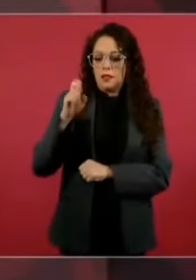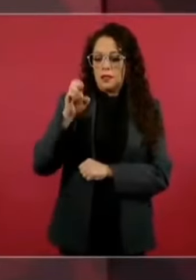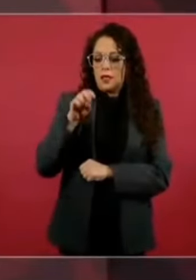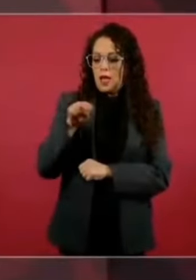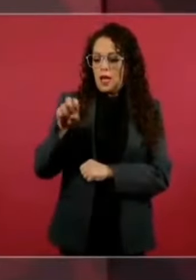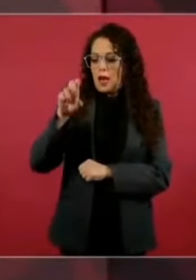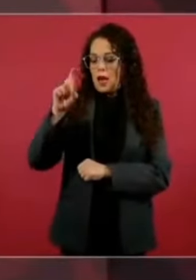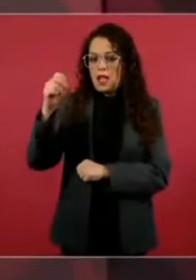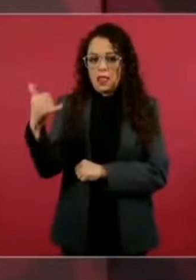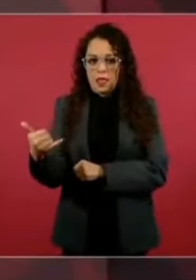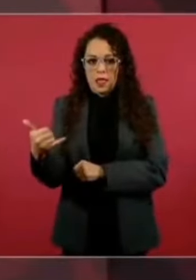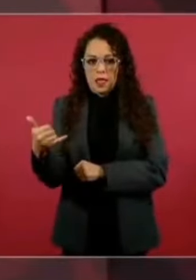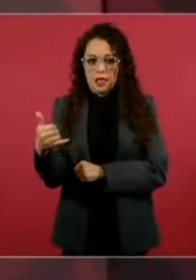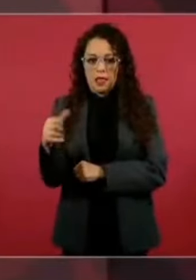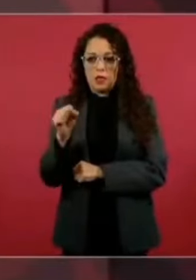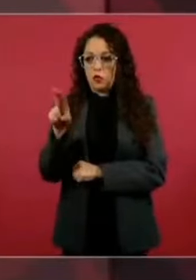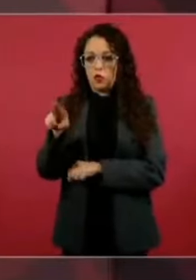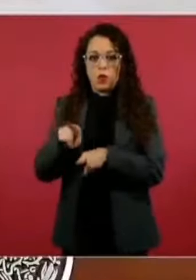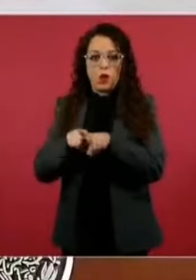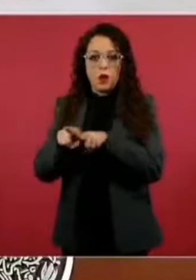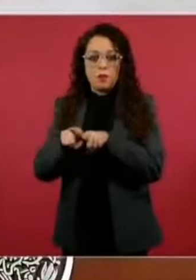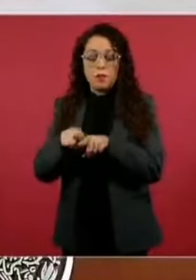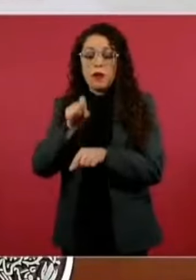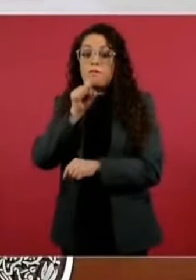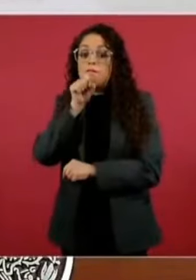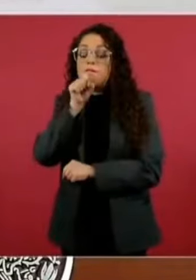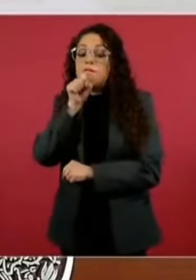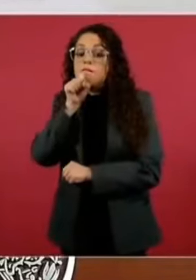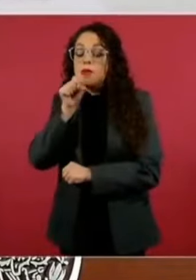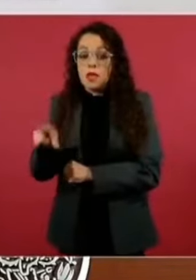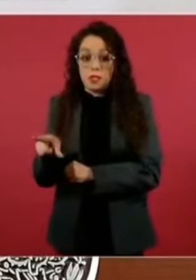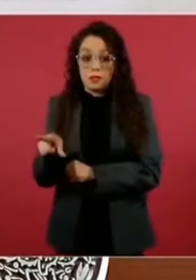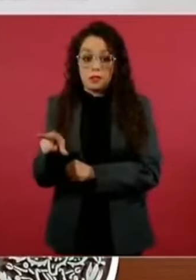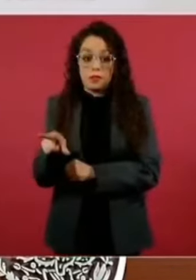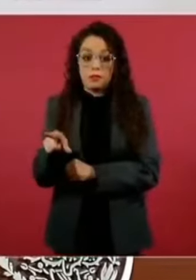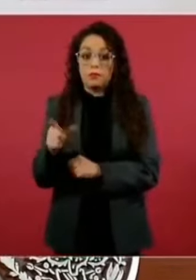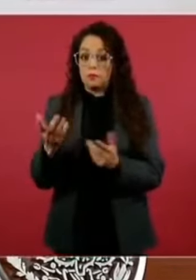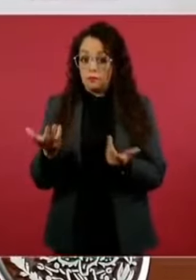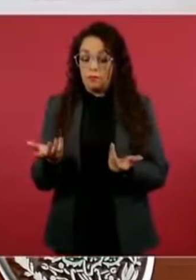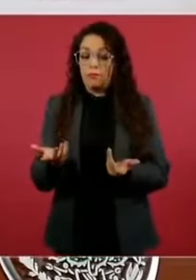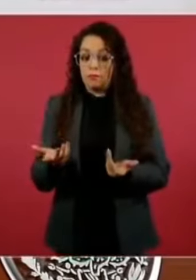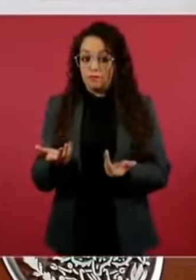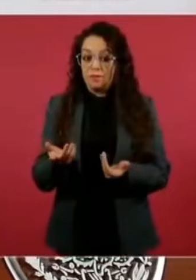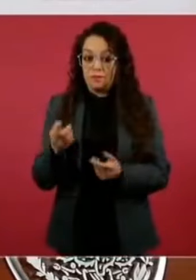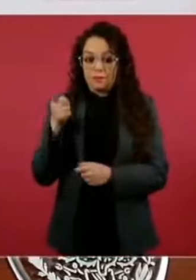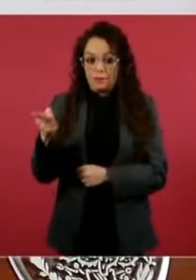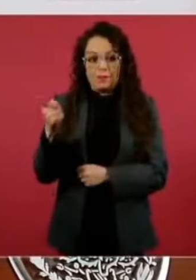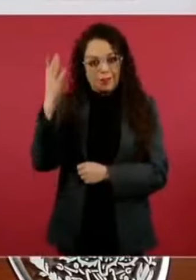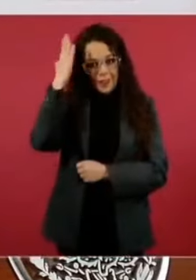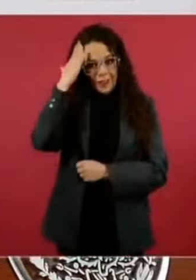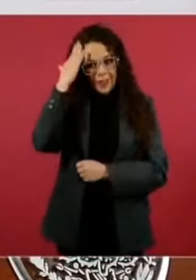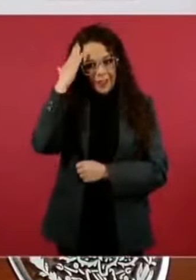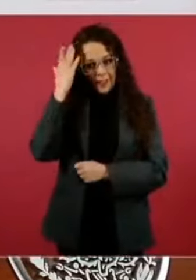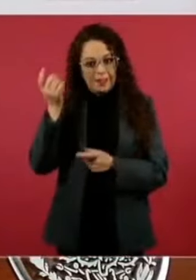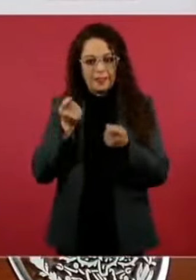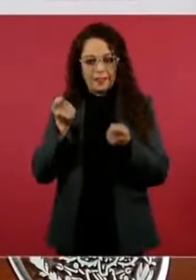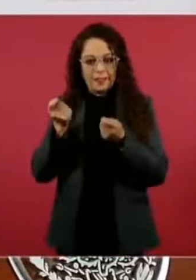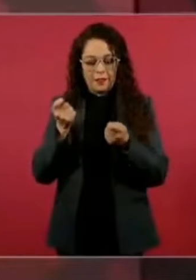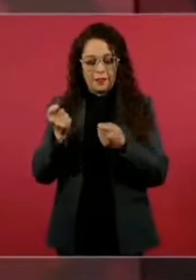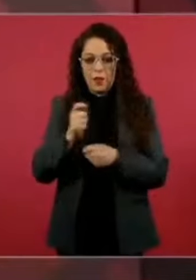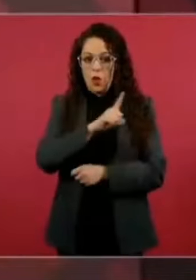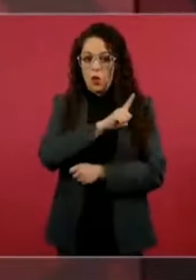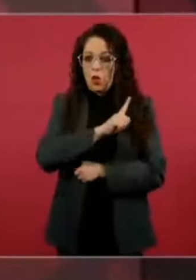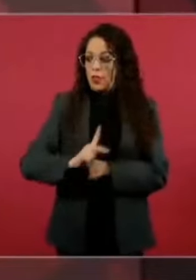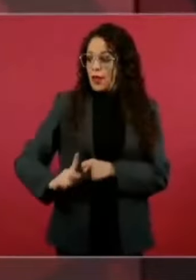del asesinato del gran dirigente social Martin Luther King.